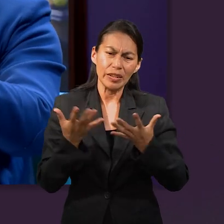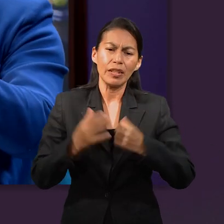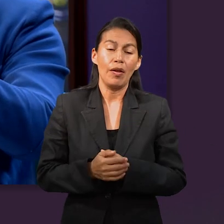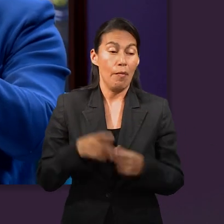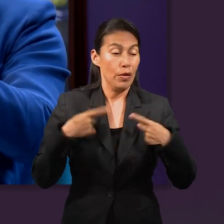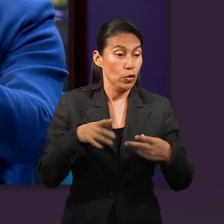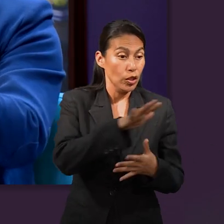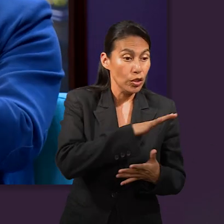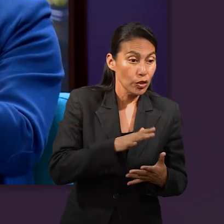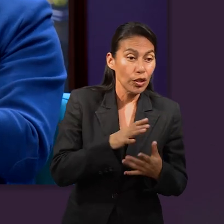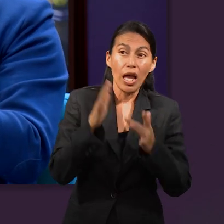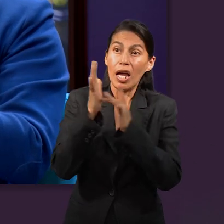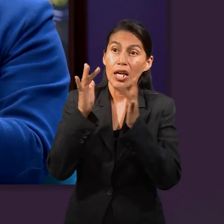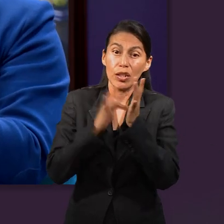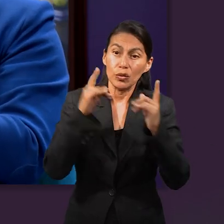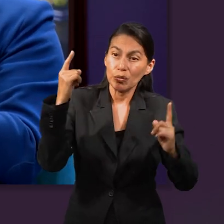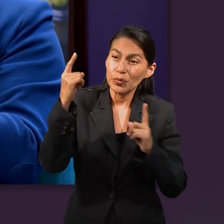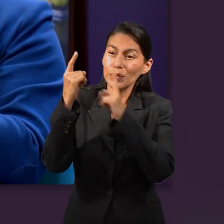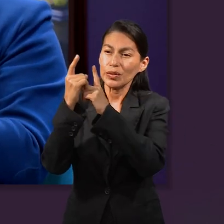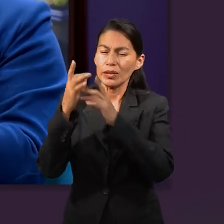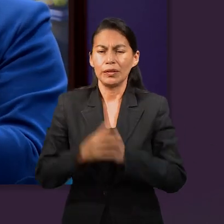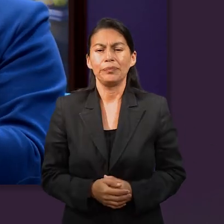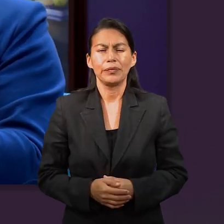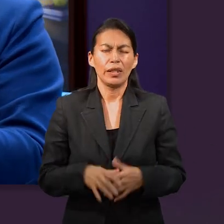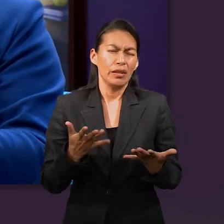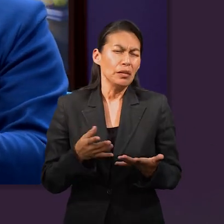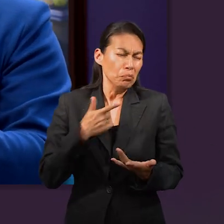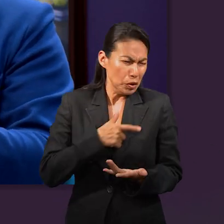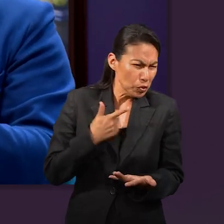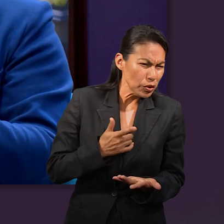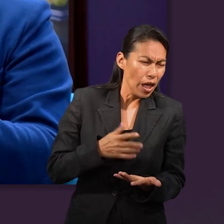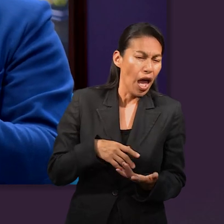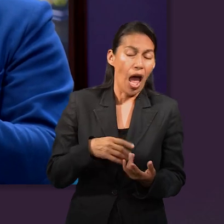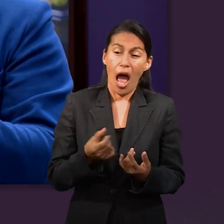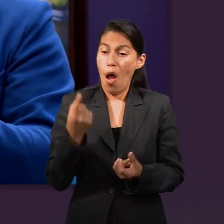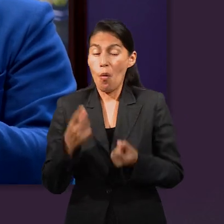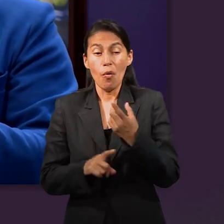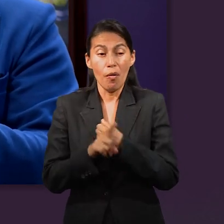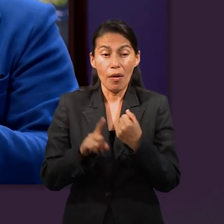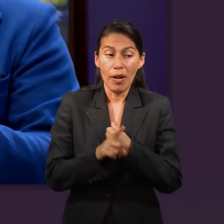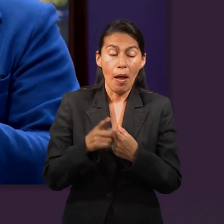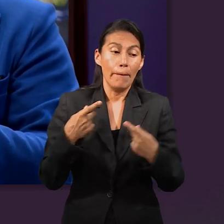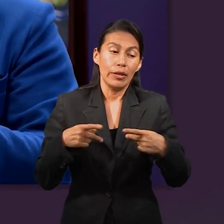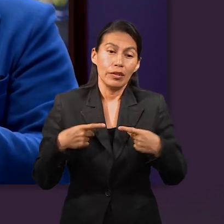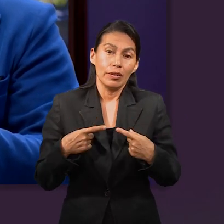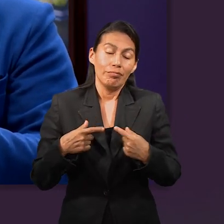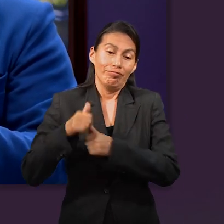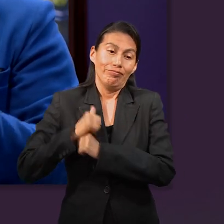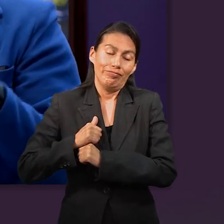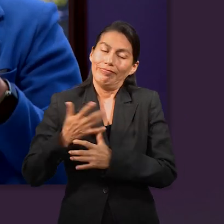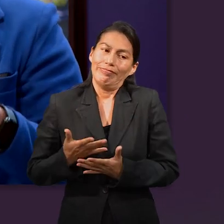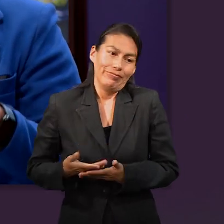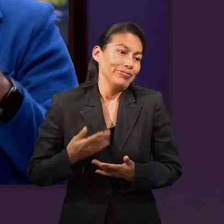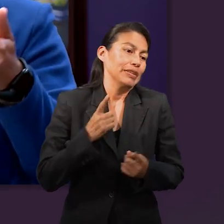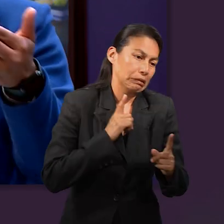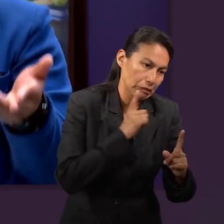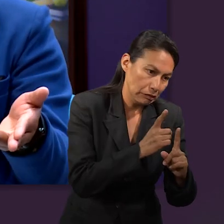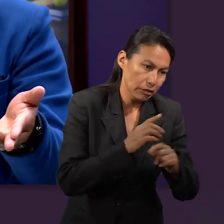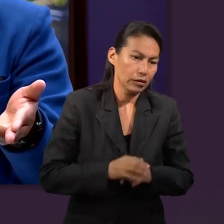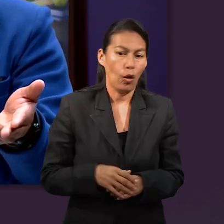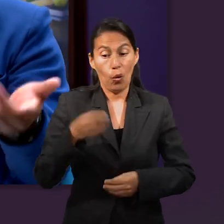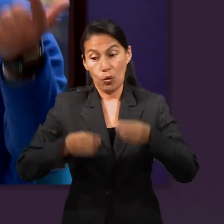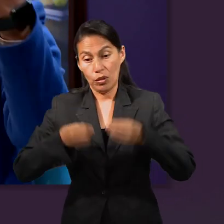siguieran a Jesús. Y ahí me gusta algo porque es como hoy en día es el que daba la cara. Si había problema, él tenía que ir a dar la cara. Si tenía que